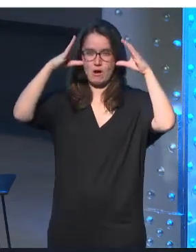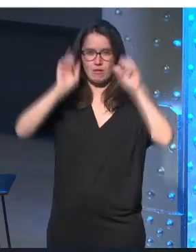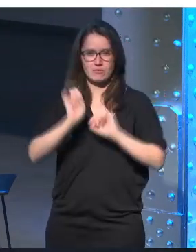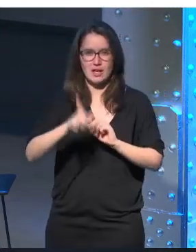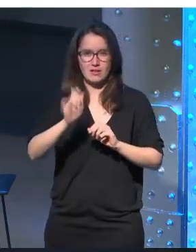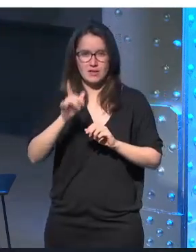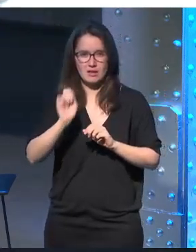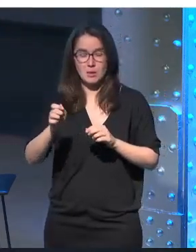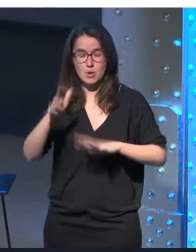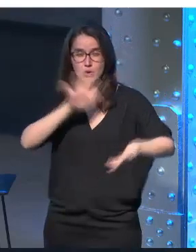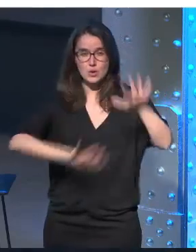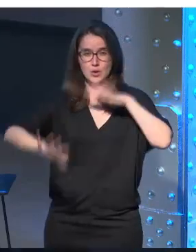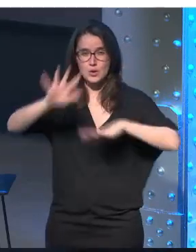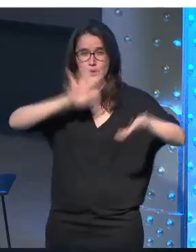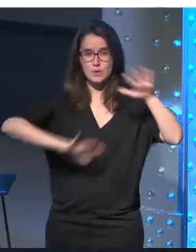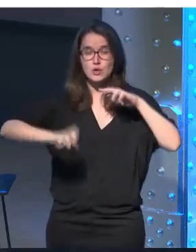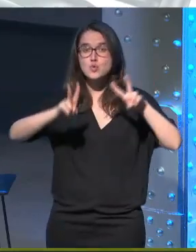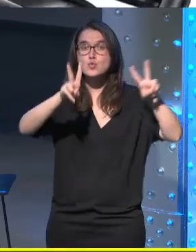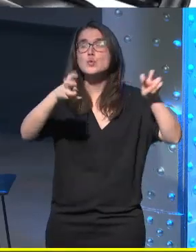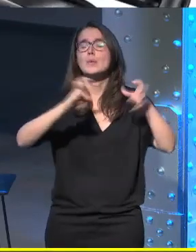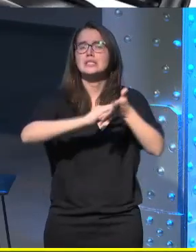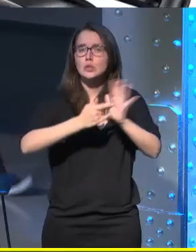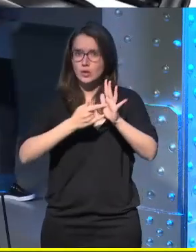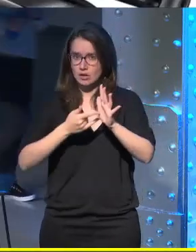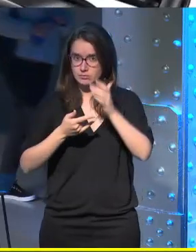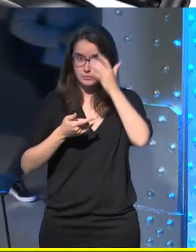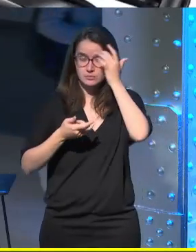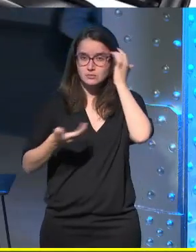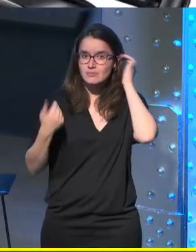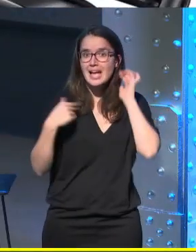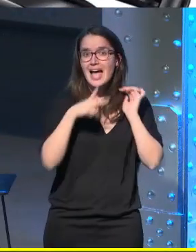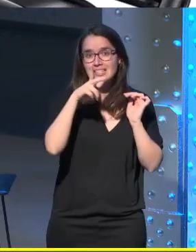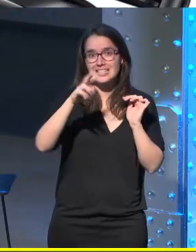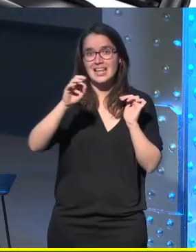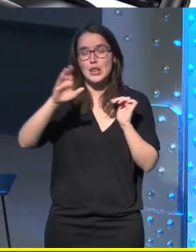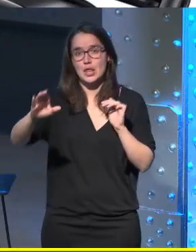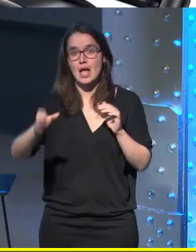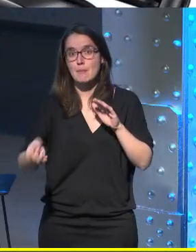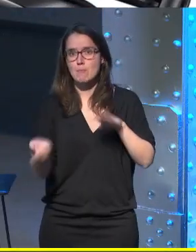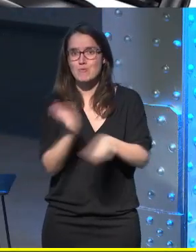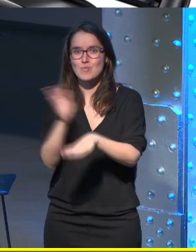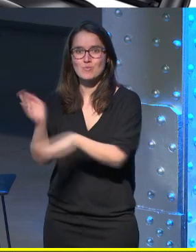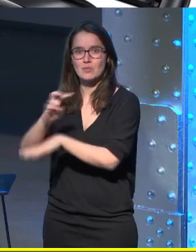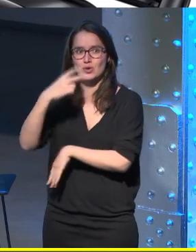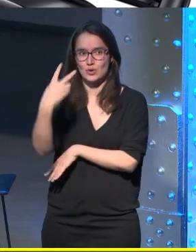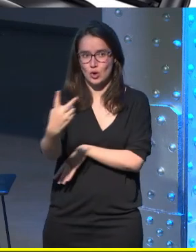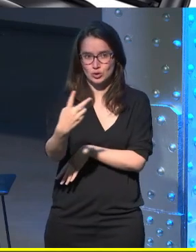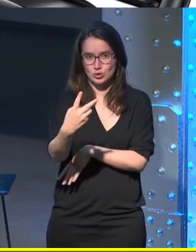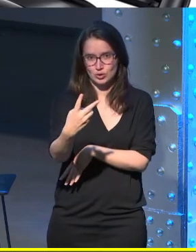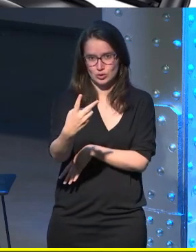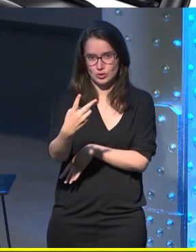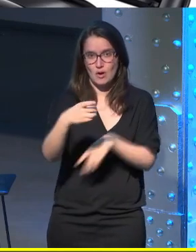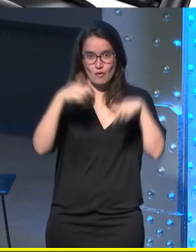constantemente nos están bombardeando con lanzamientos de nuevos dispositivos sin ir más lejos HTC acaba de presentar dos las Vive Pro y las